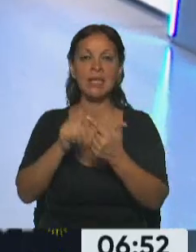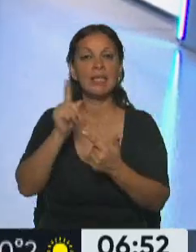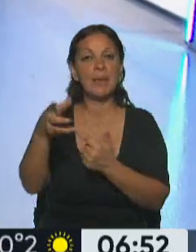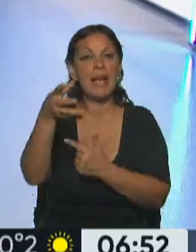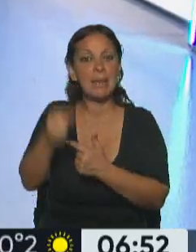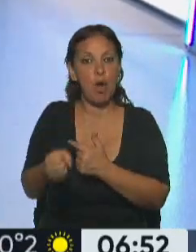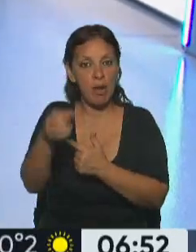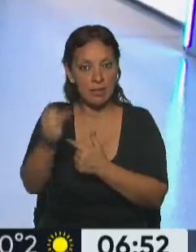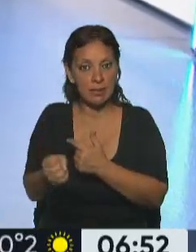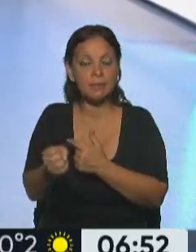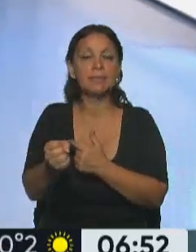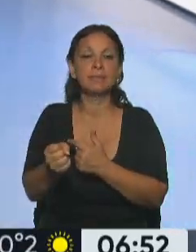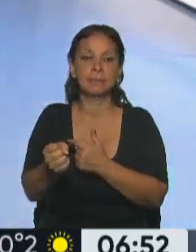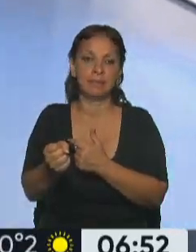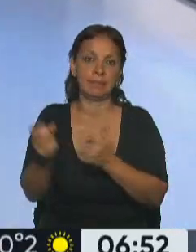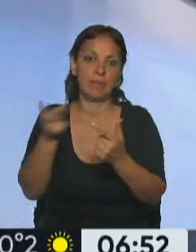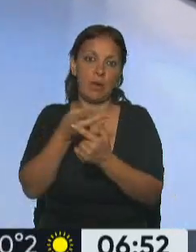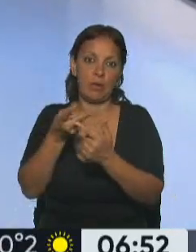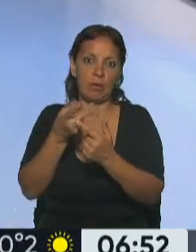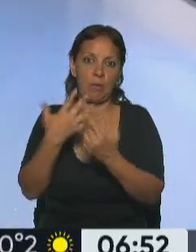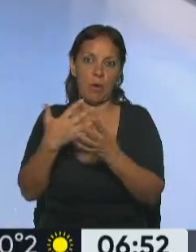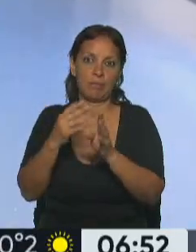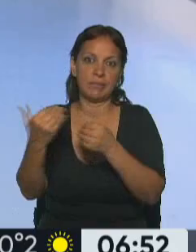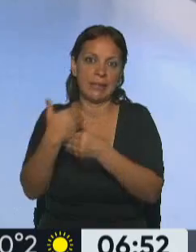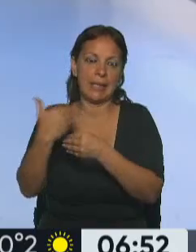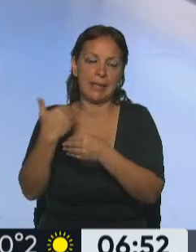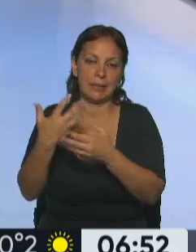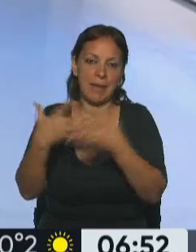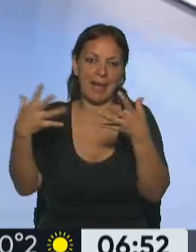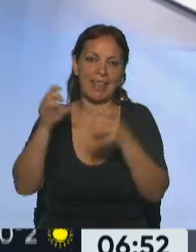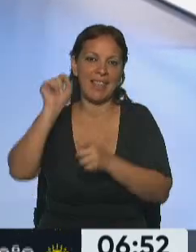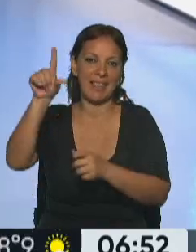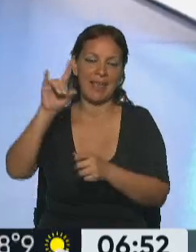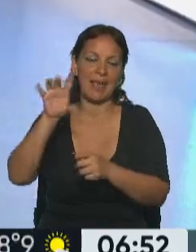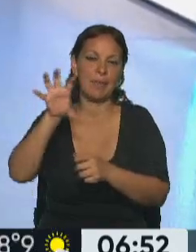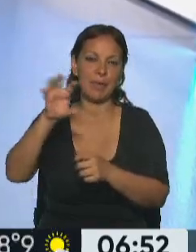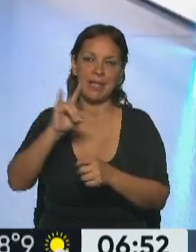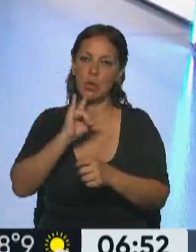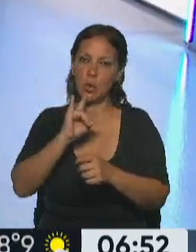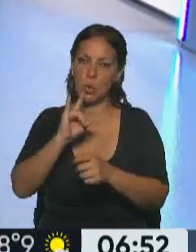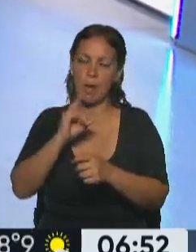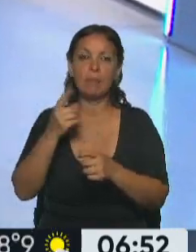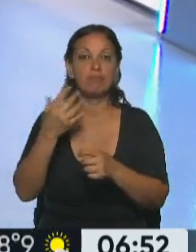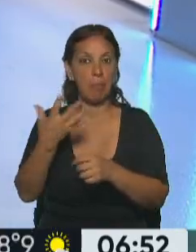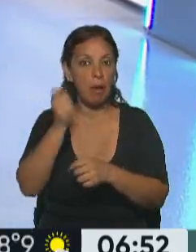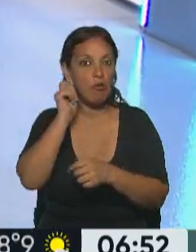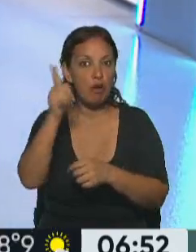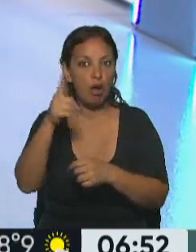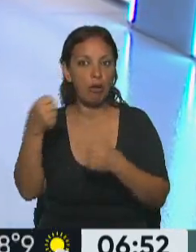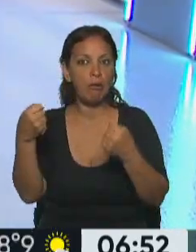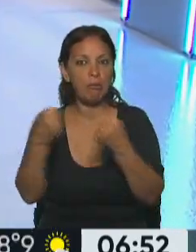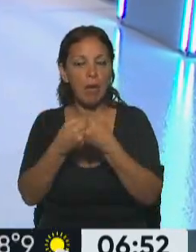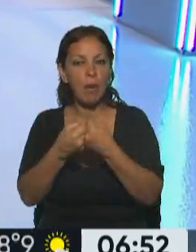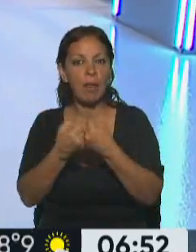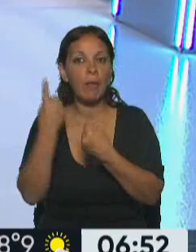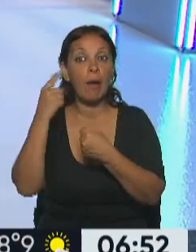que es una de las grandes posibilidades de ingresos económicos que tiene la provincia. Y eso hizo que cambiara de bando